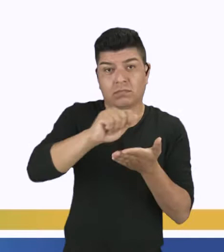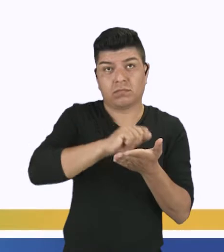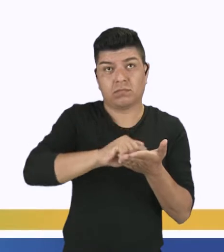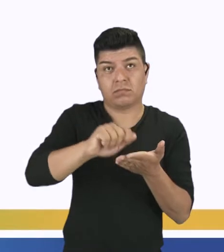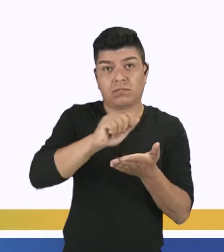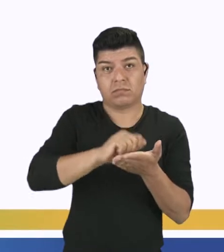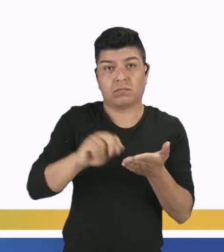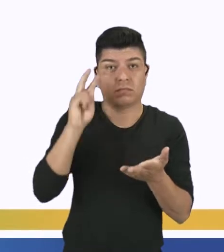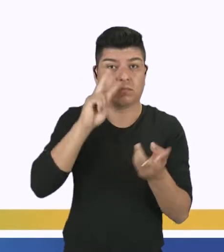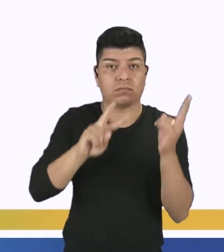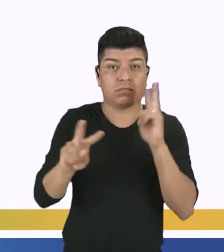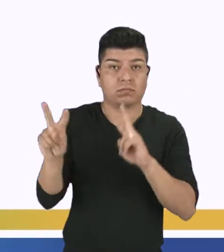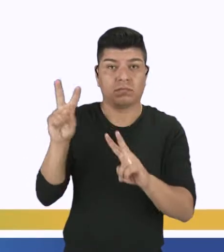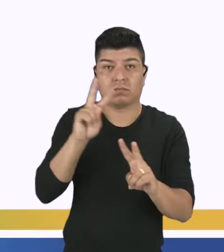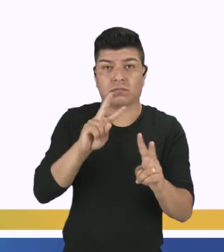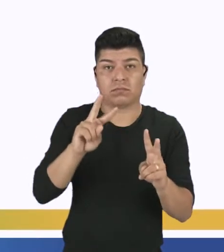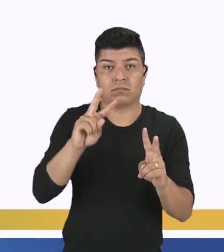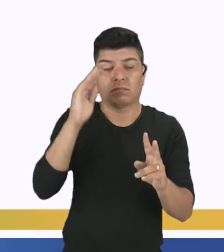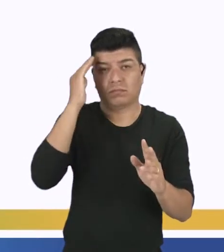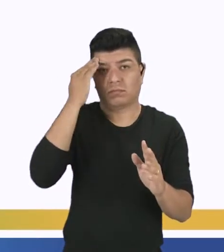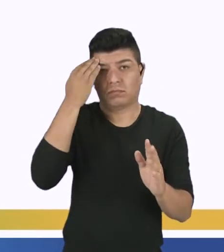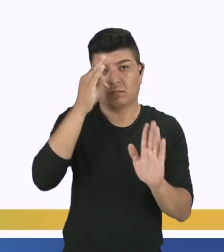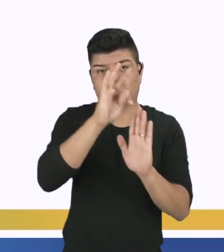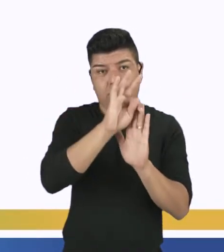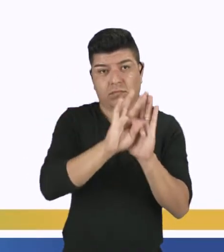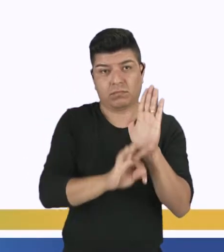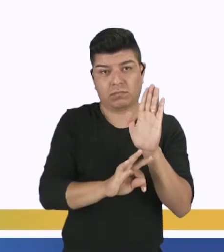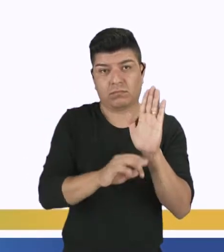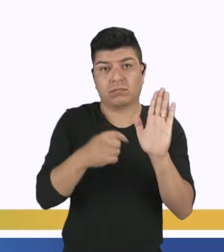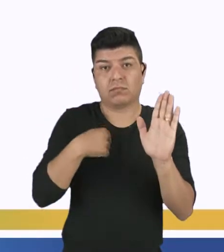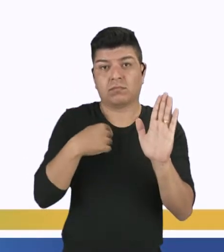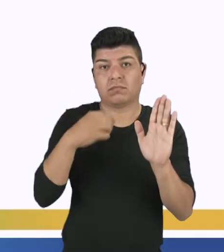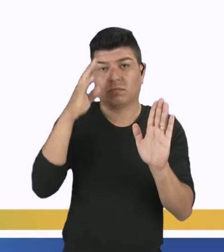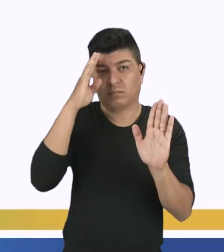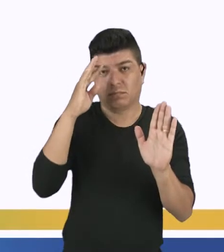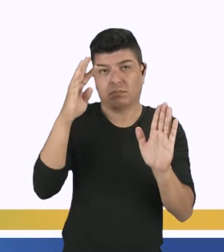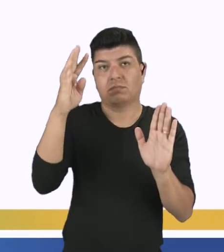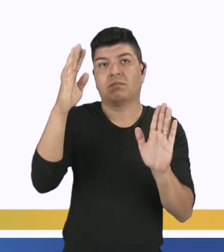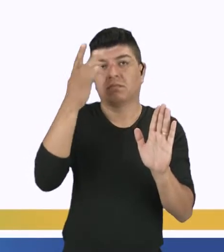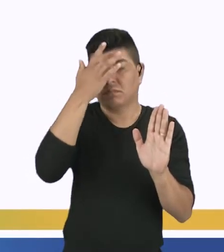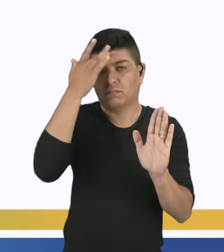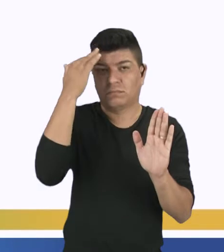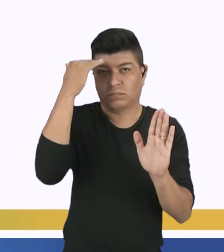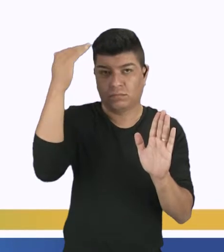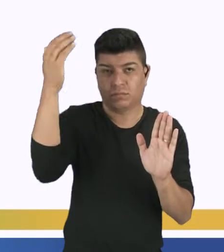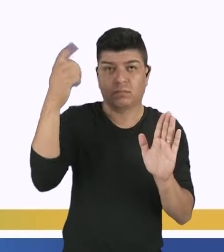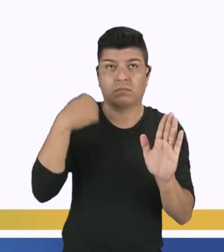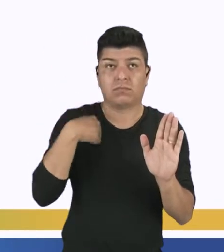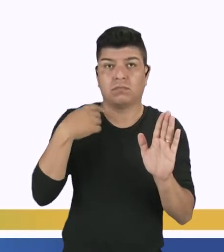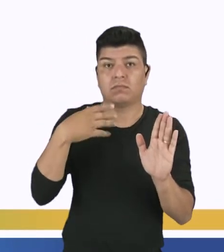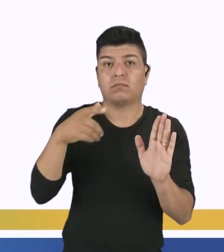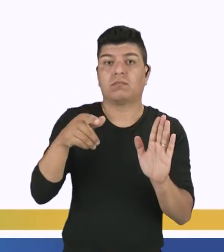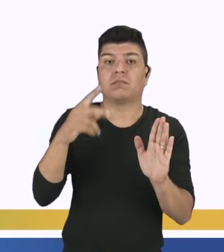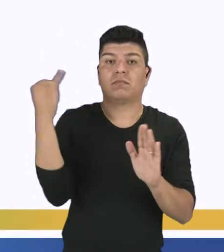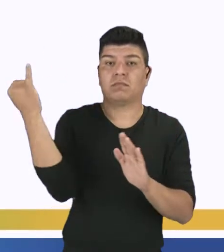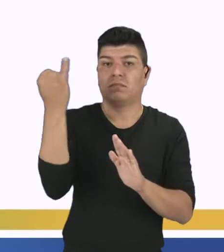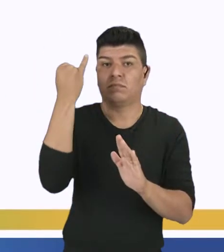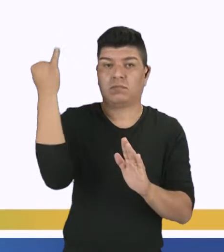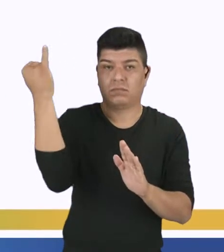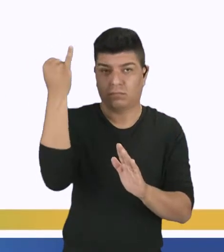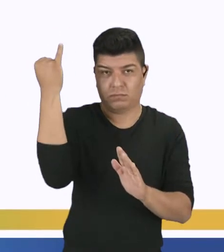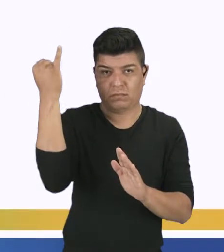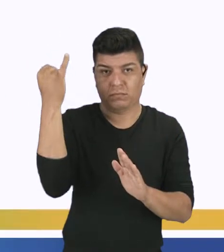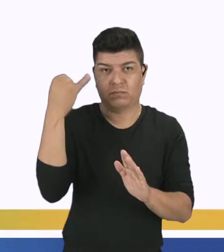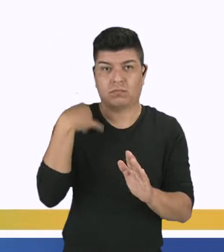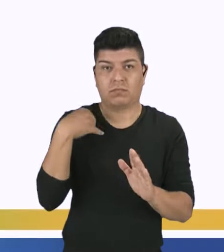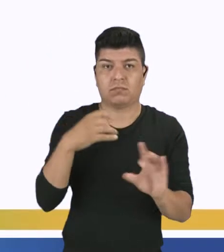punto de vista en estos textos suelen ser personajes notables o que poseen cierta relevancia en